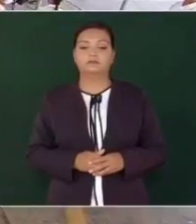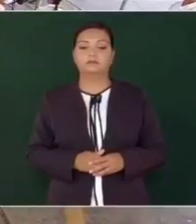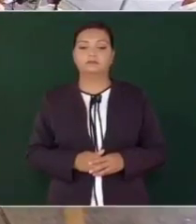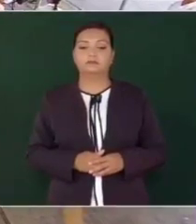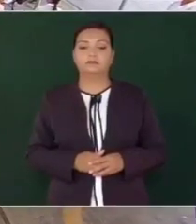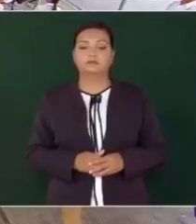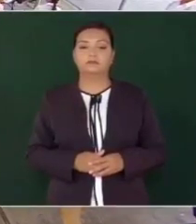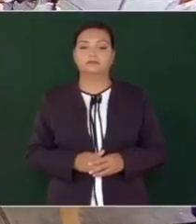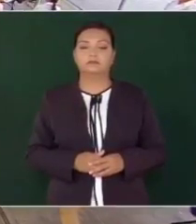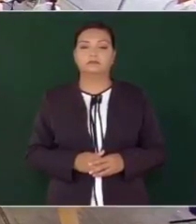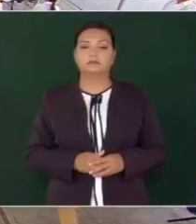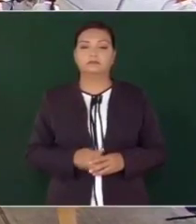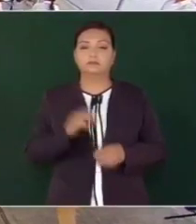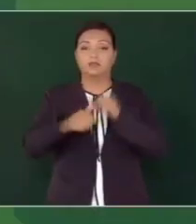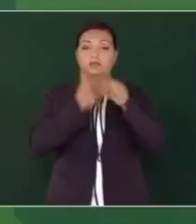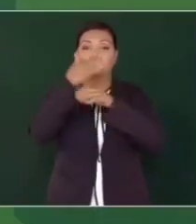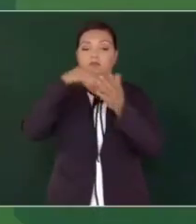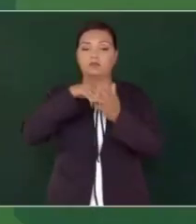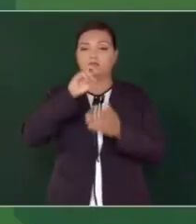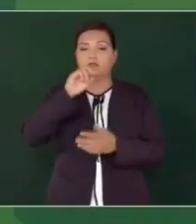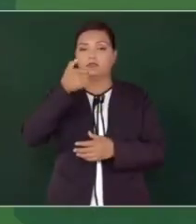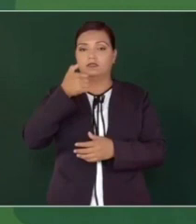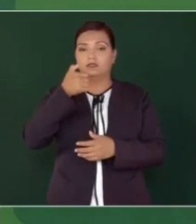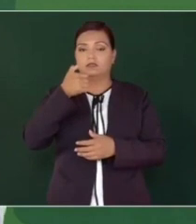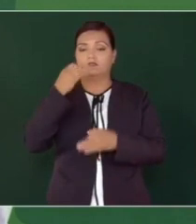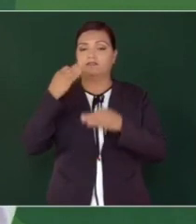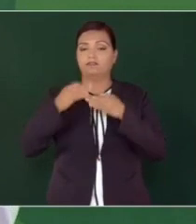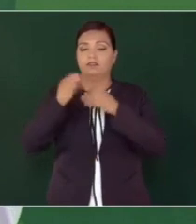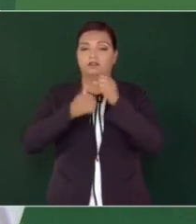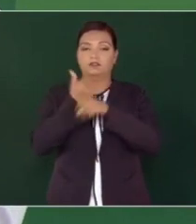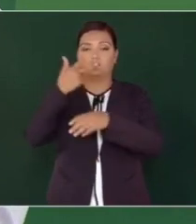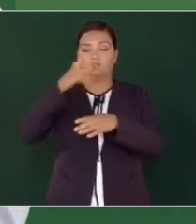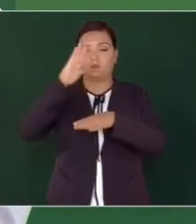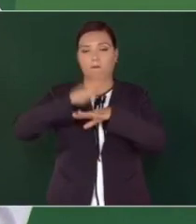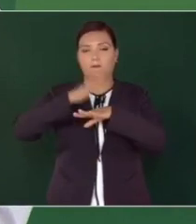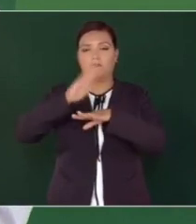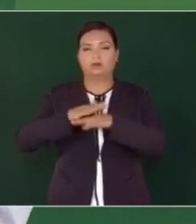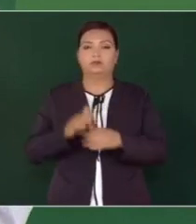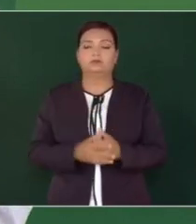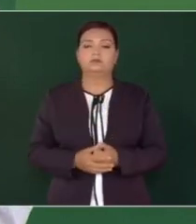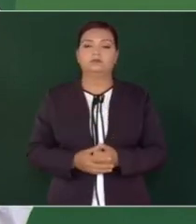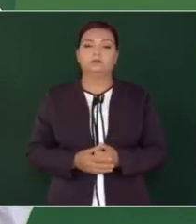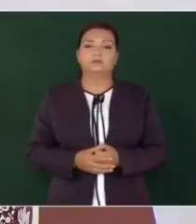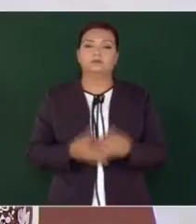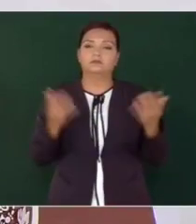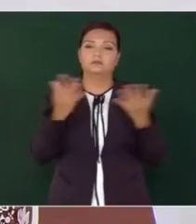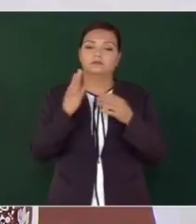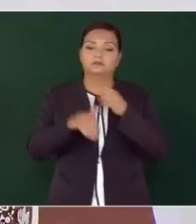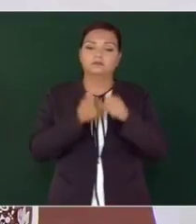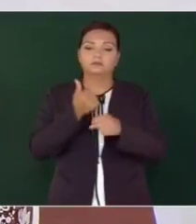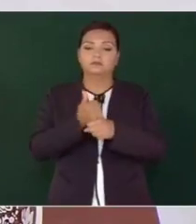2036. 2036, son ocho años más, va a ser